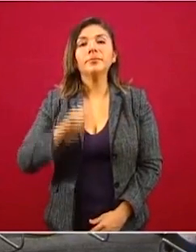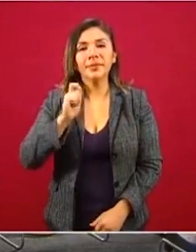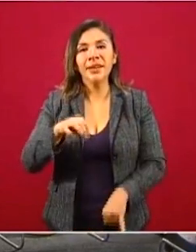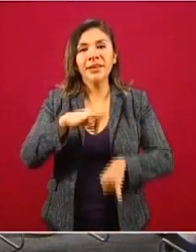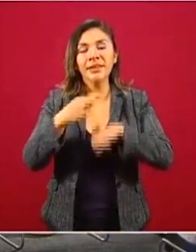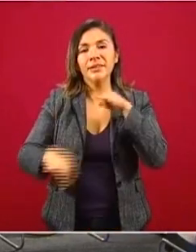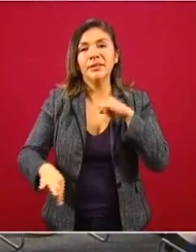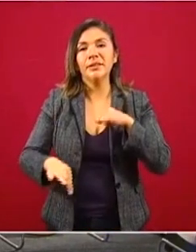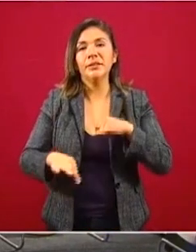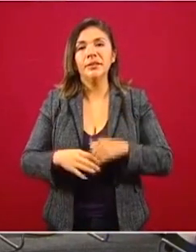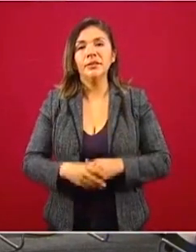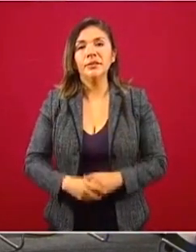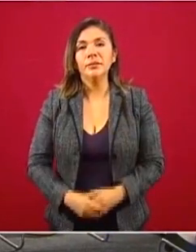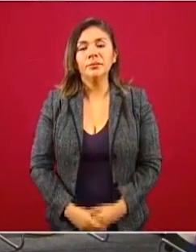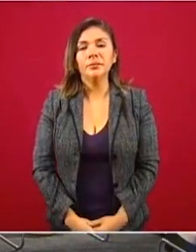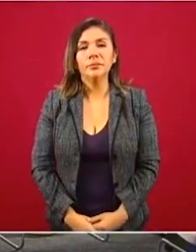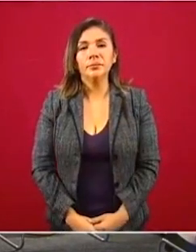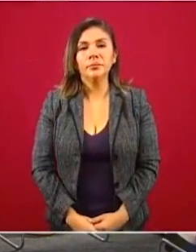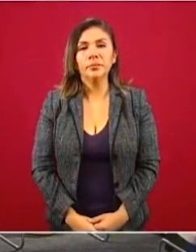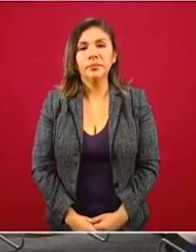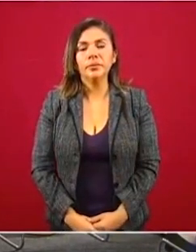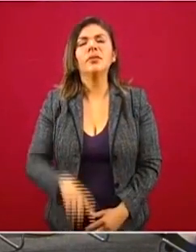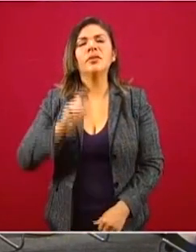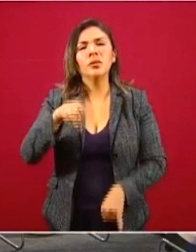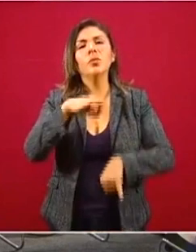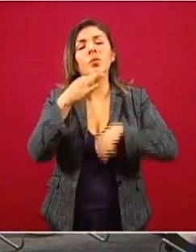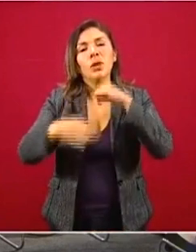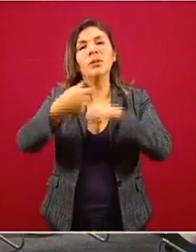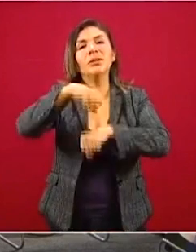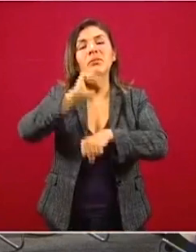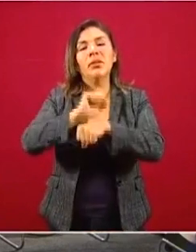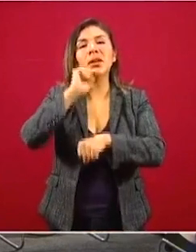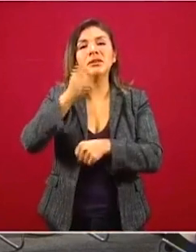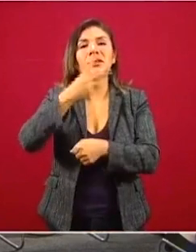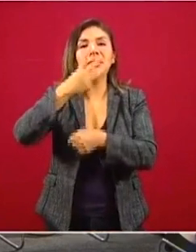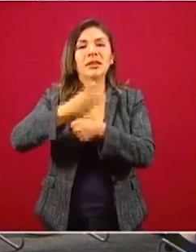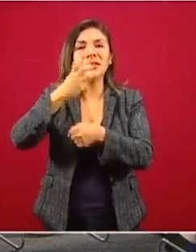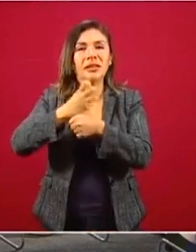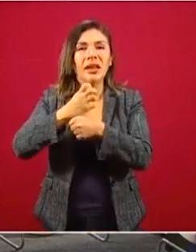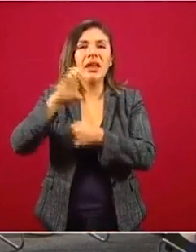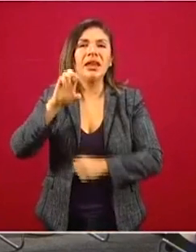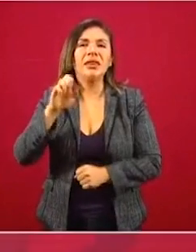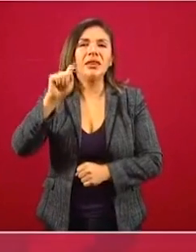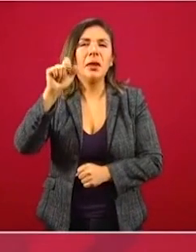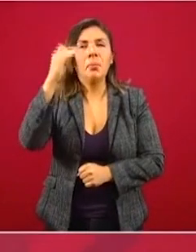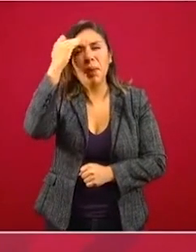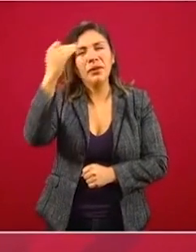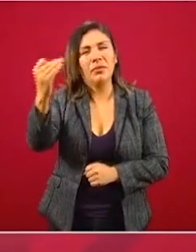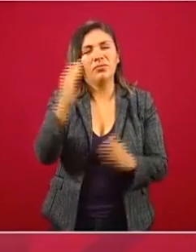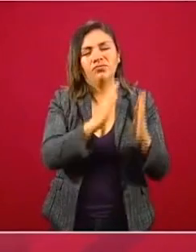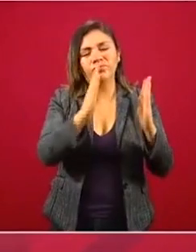de la tercera etapa de